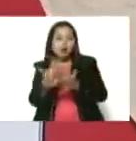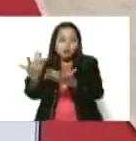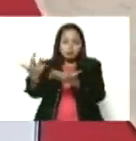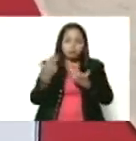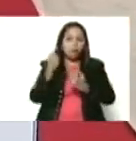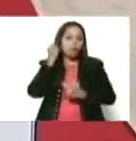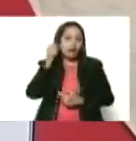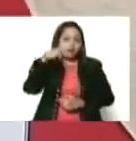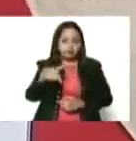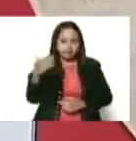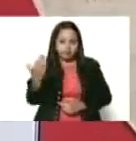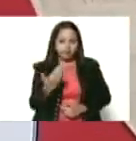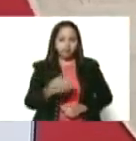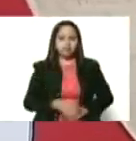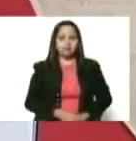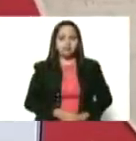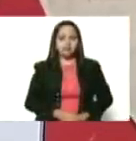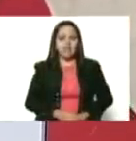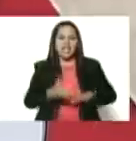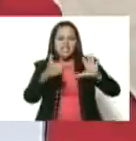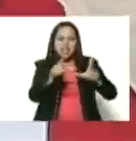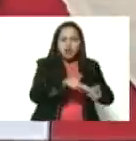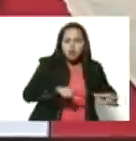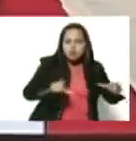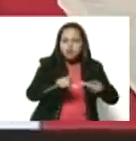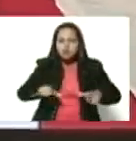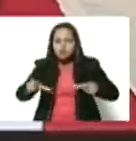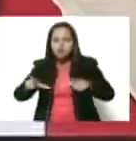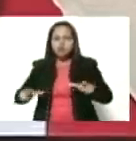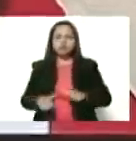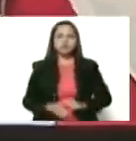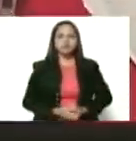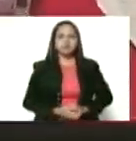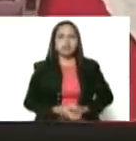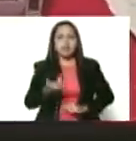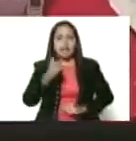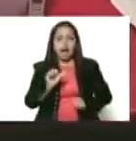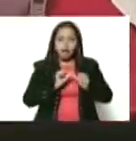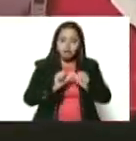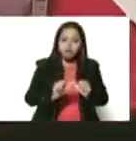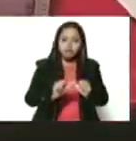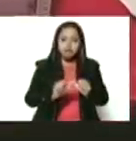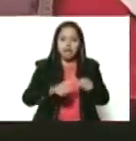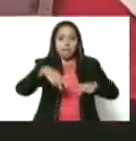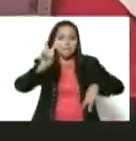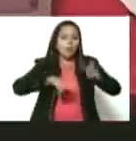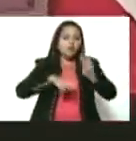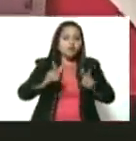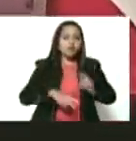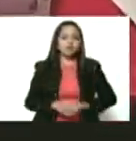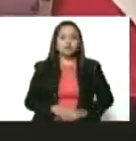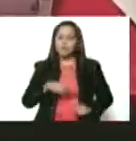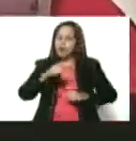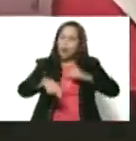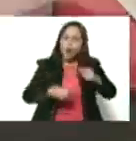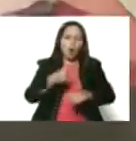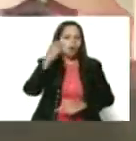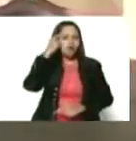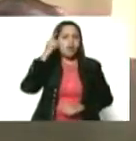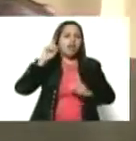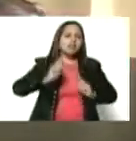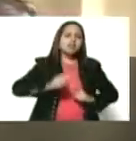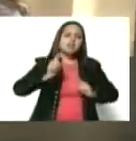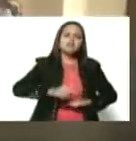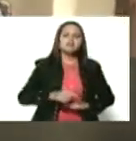Para pasar por aquí. Quedan seis salones donde vamos a mantener exposiciones diarias. Y también